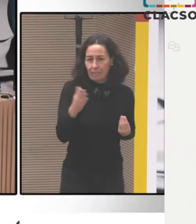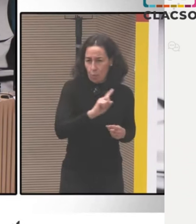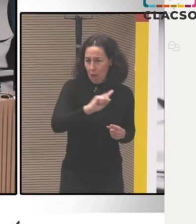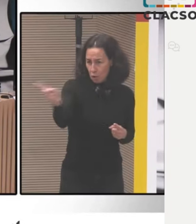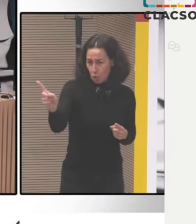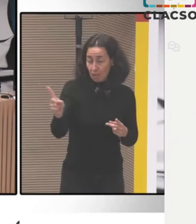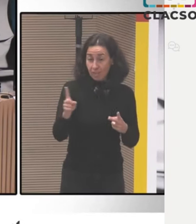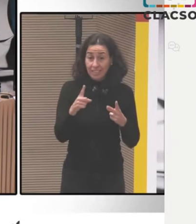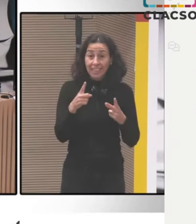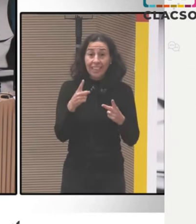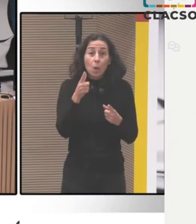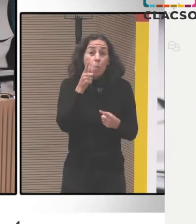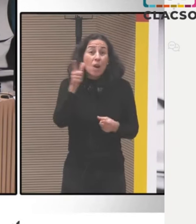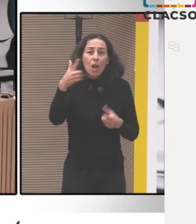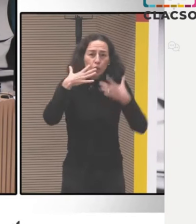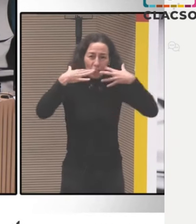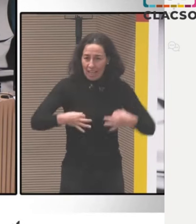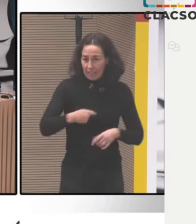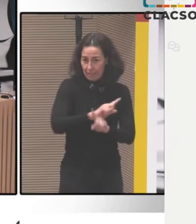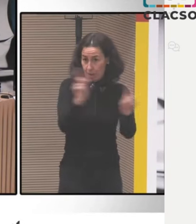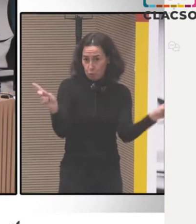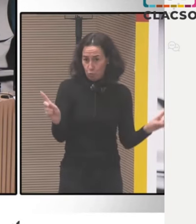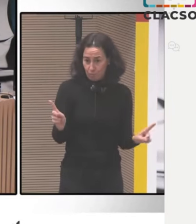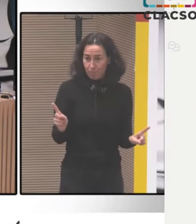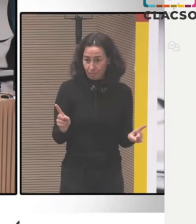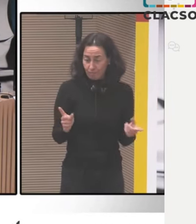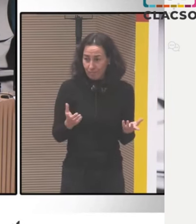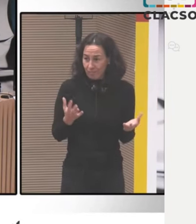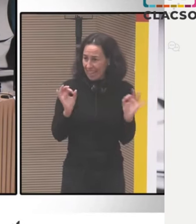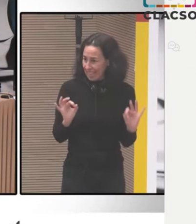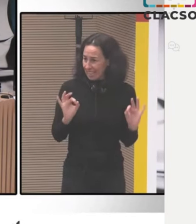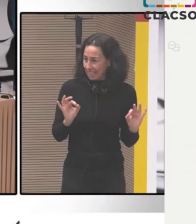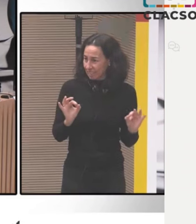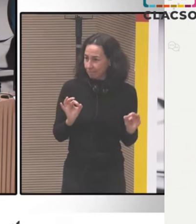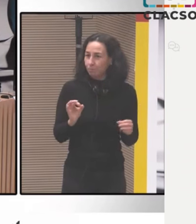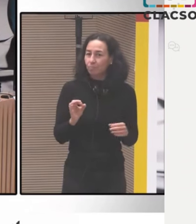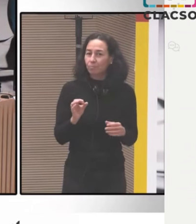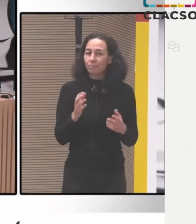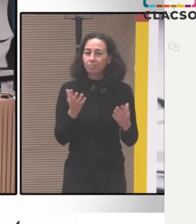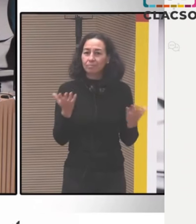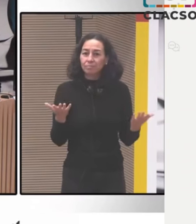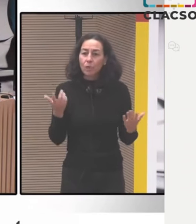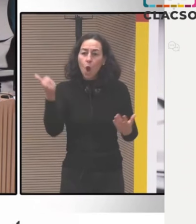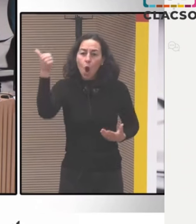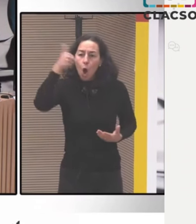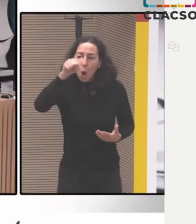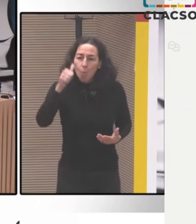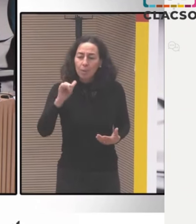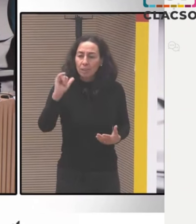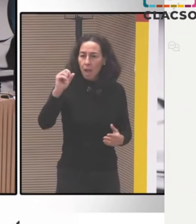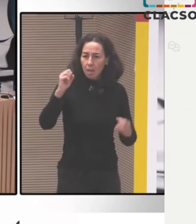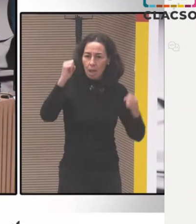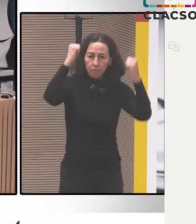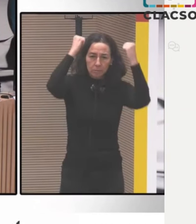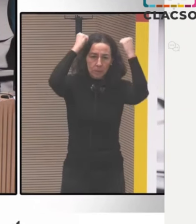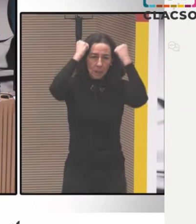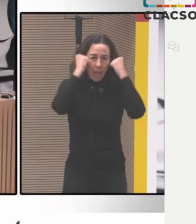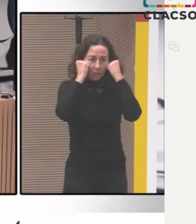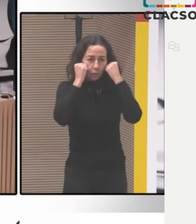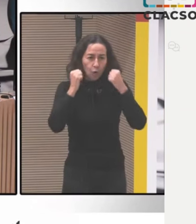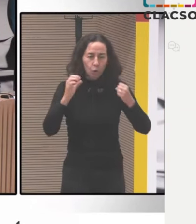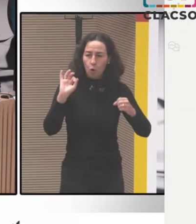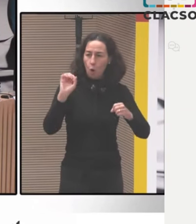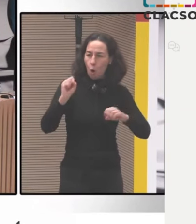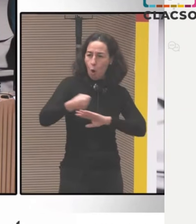y este espacio público entendido por la naturaleza misma, este territorio es la casa común